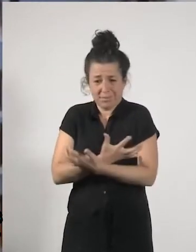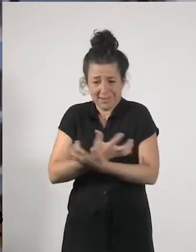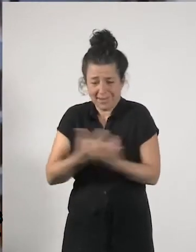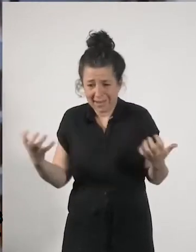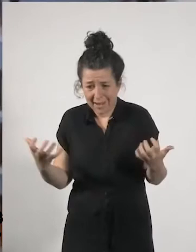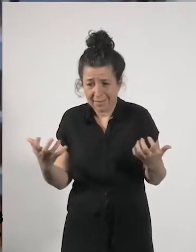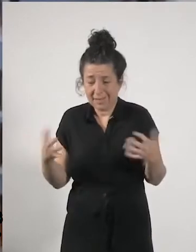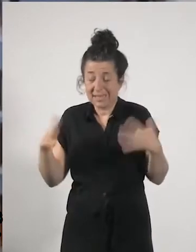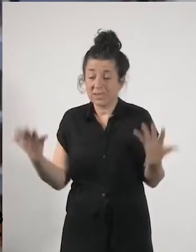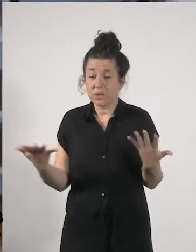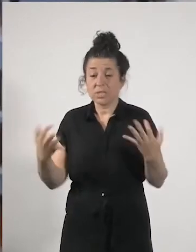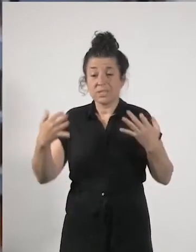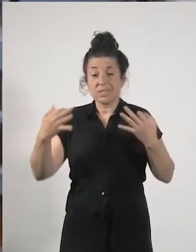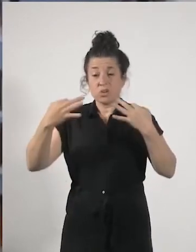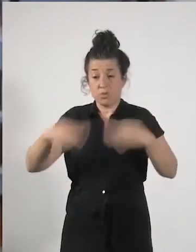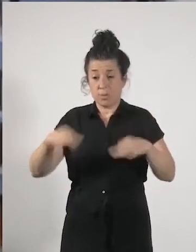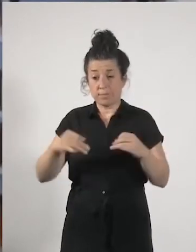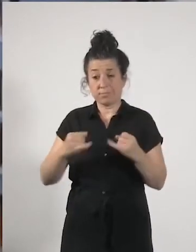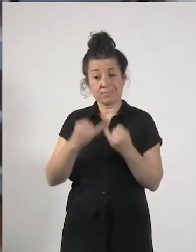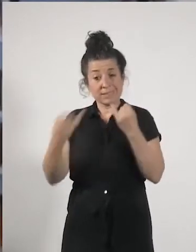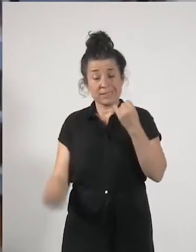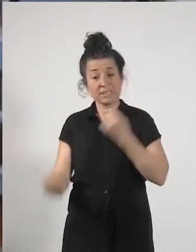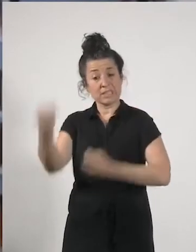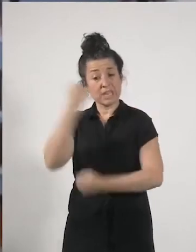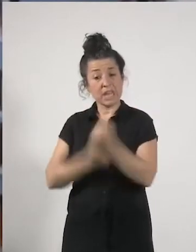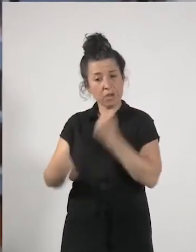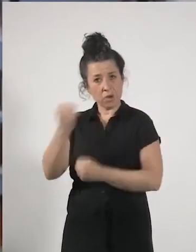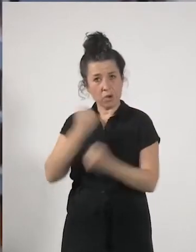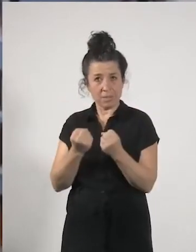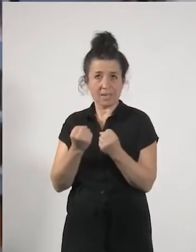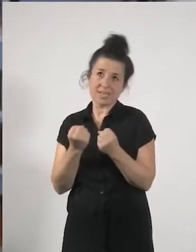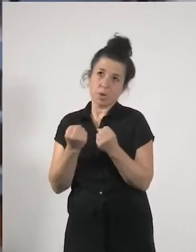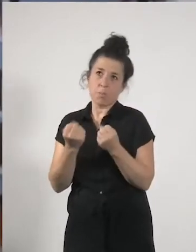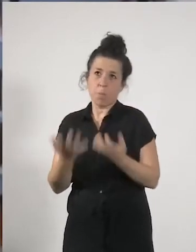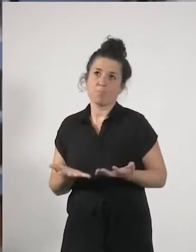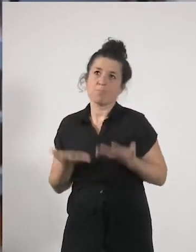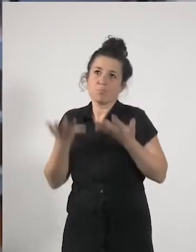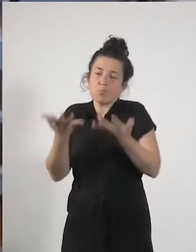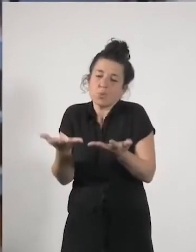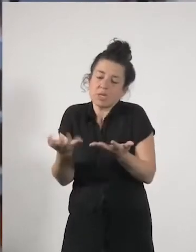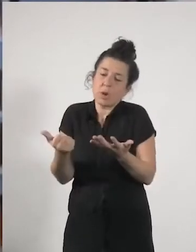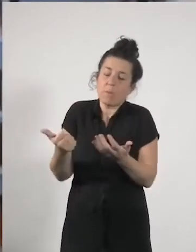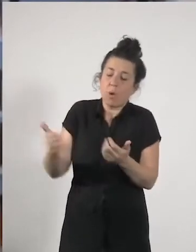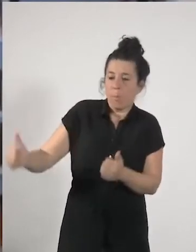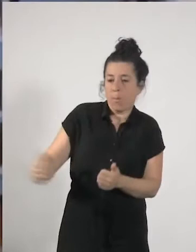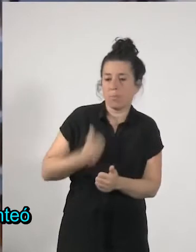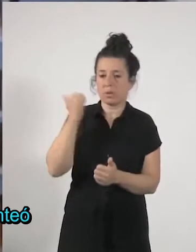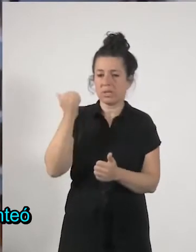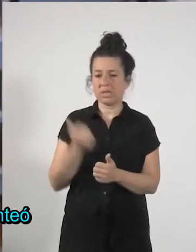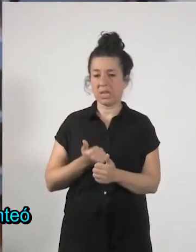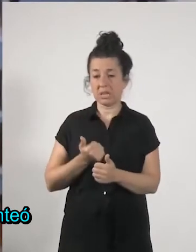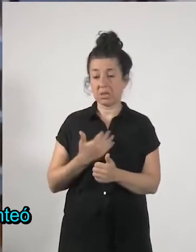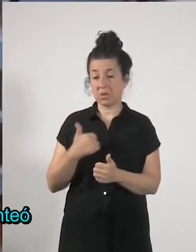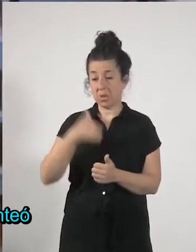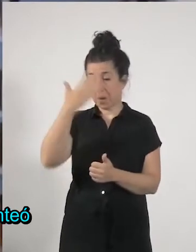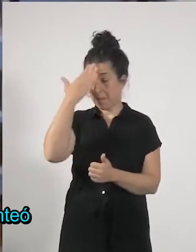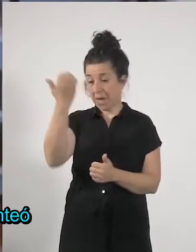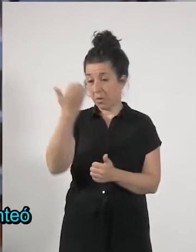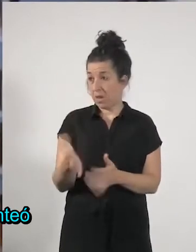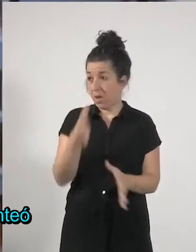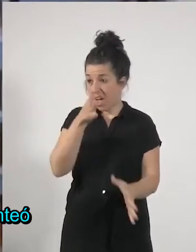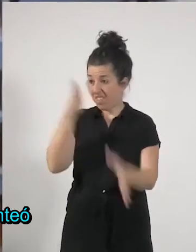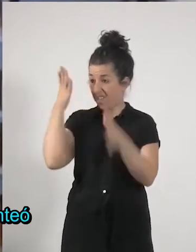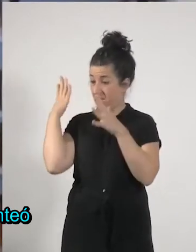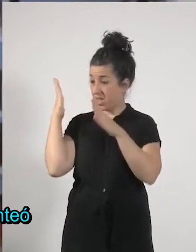normalmente se suelen plantear como oportunidades yo me acuerdo no hace tanto hace 10 años con la gran recesión también se